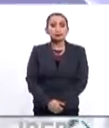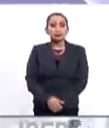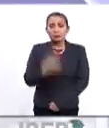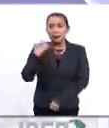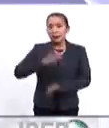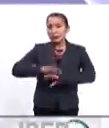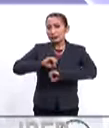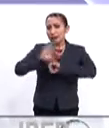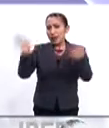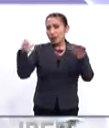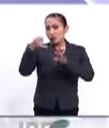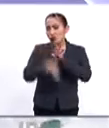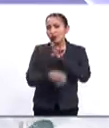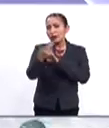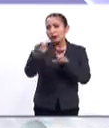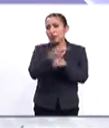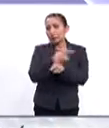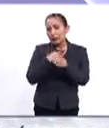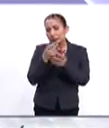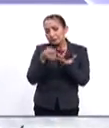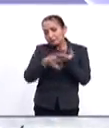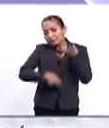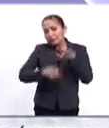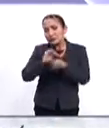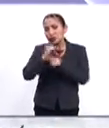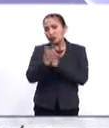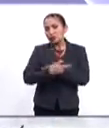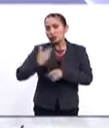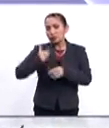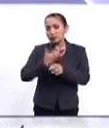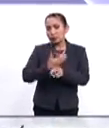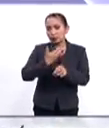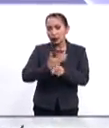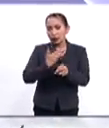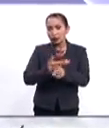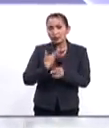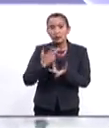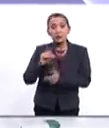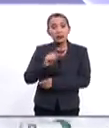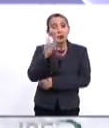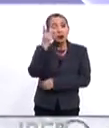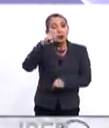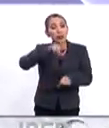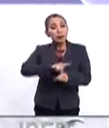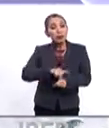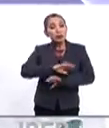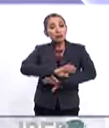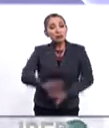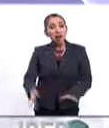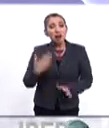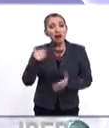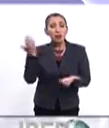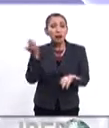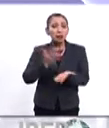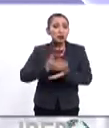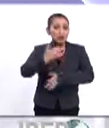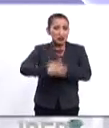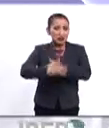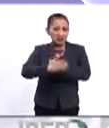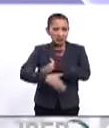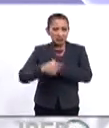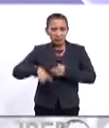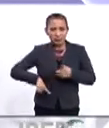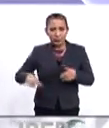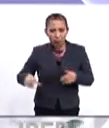Para platicar más a fondo los detalles de la situación que se vive en los Estados Unidos tras 24 días ya de un cierre parcial